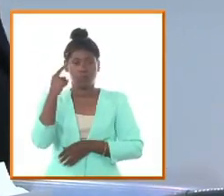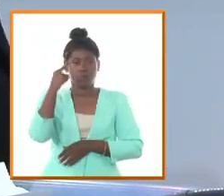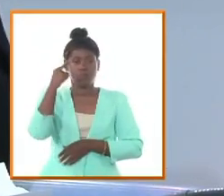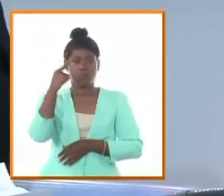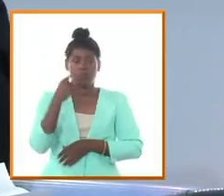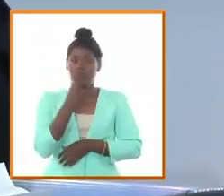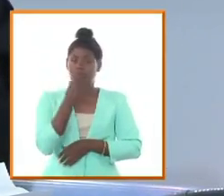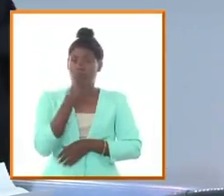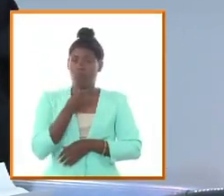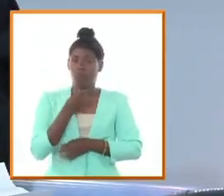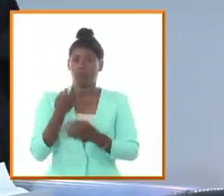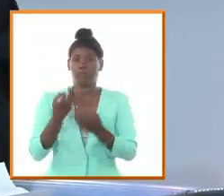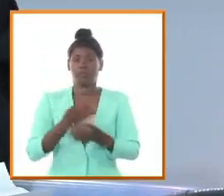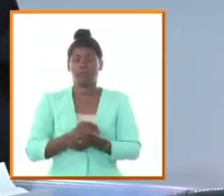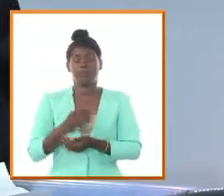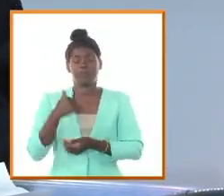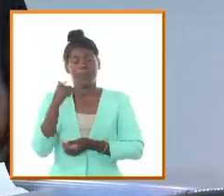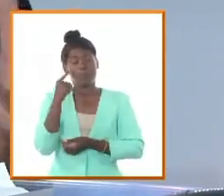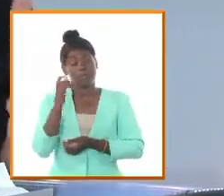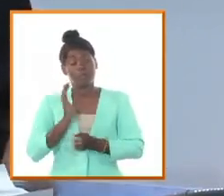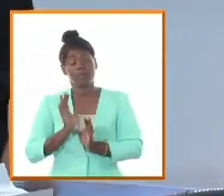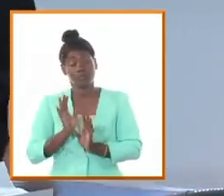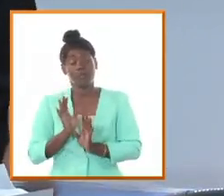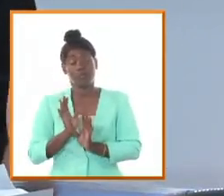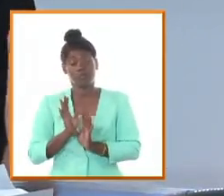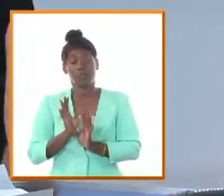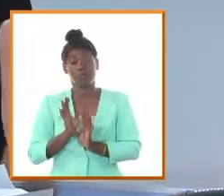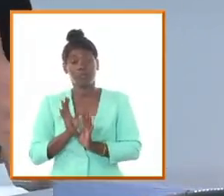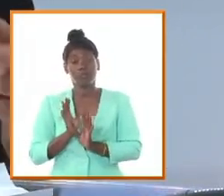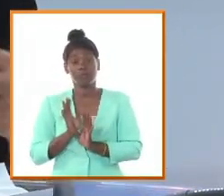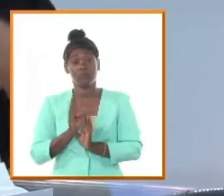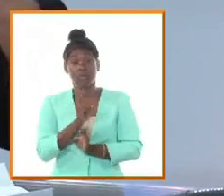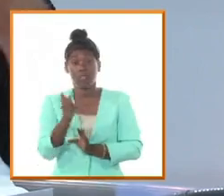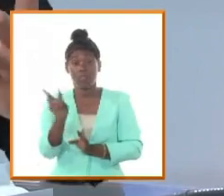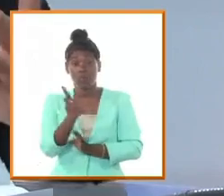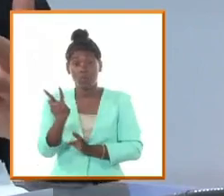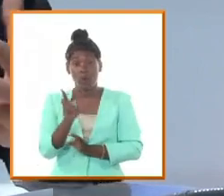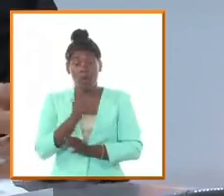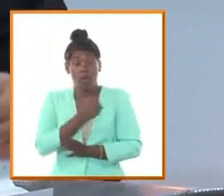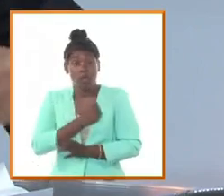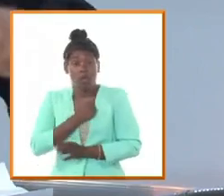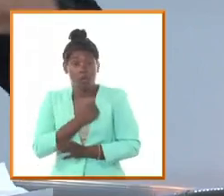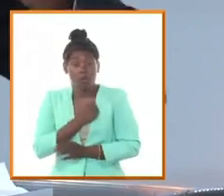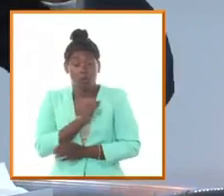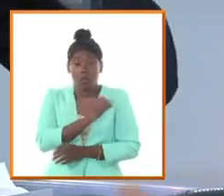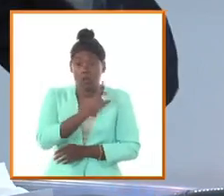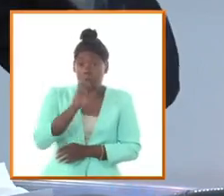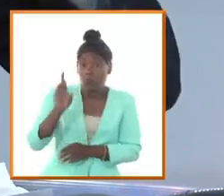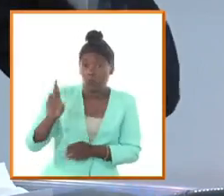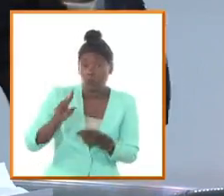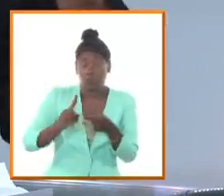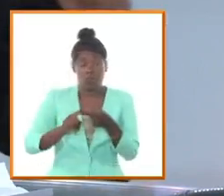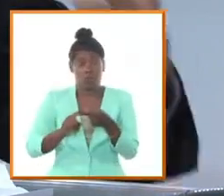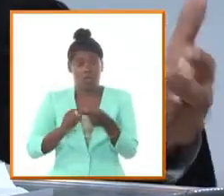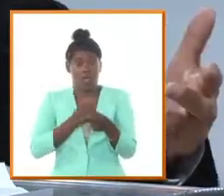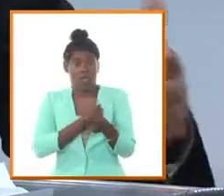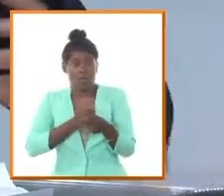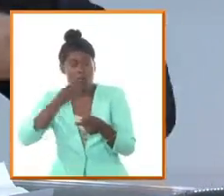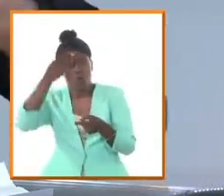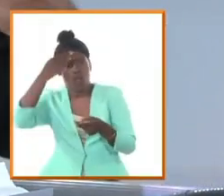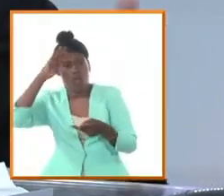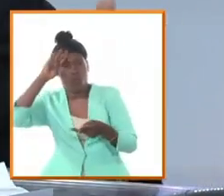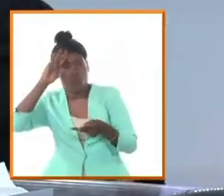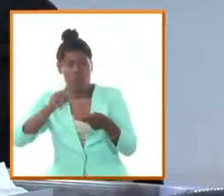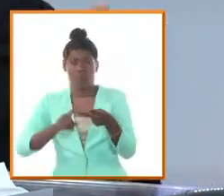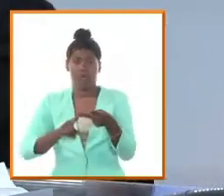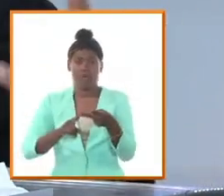la juventud cubana yo creo que de ese amor es el amor por la patria es el amor por su